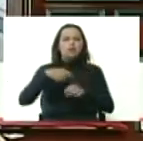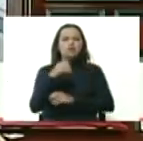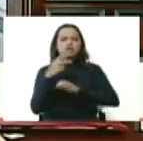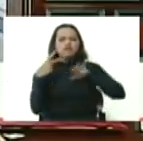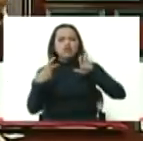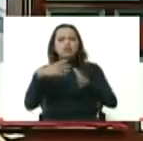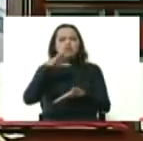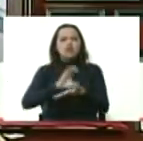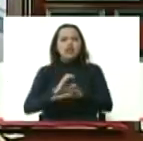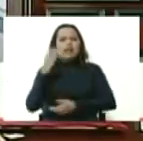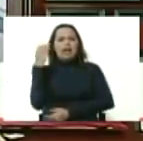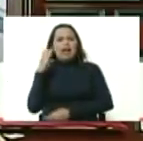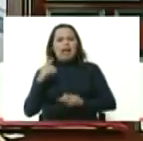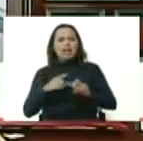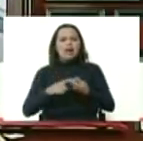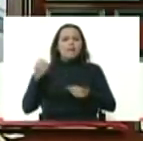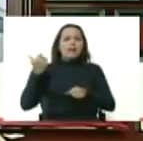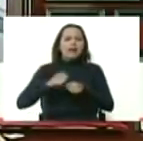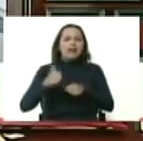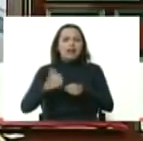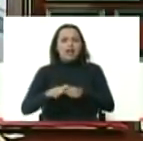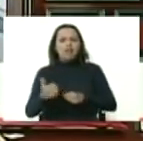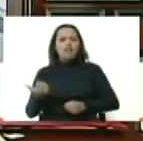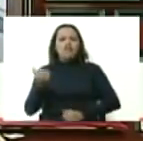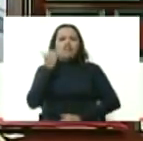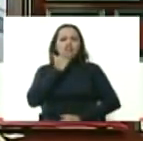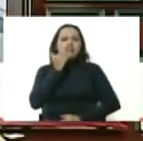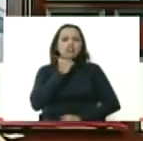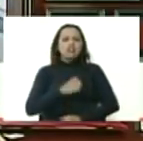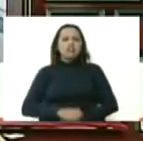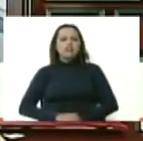Caracas Maracaibo Valencia Puerto la Cruz